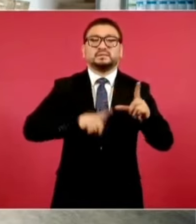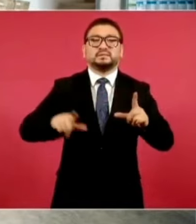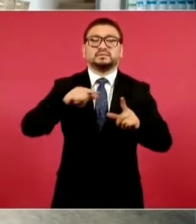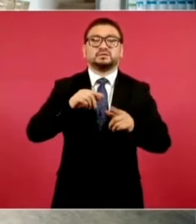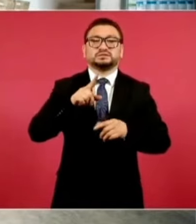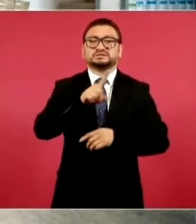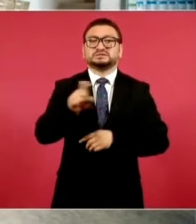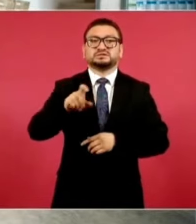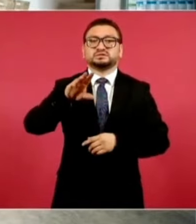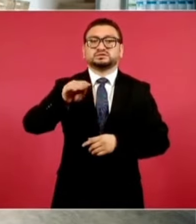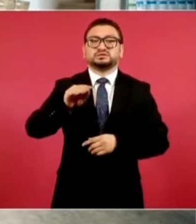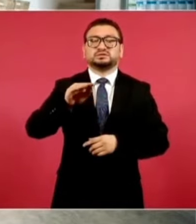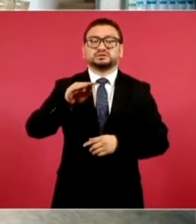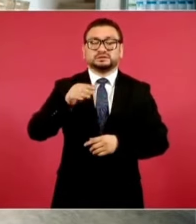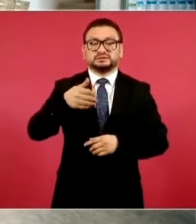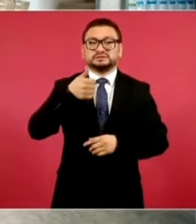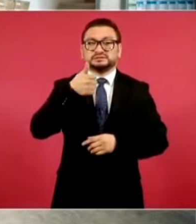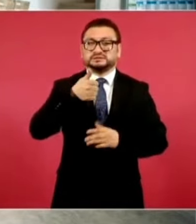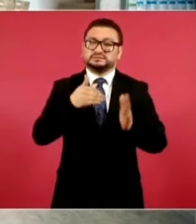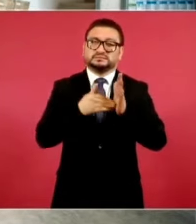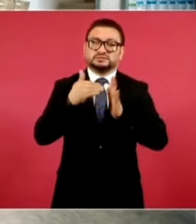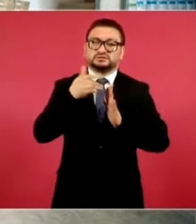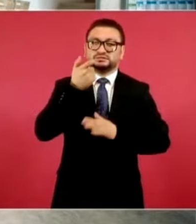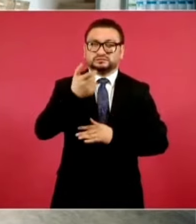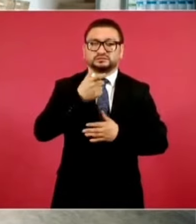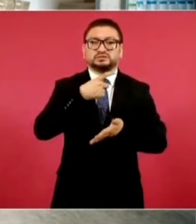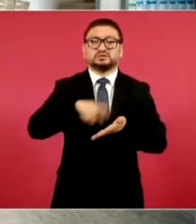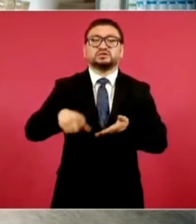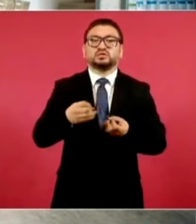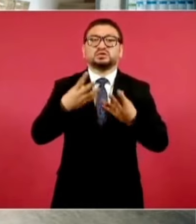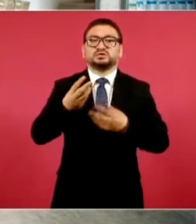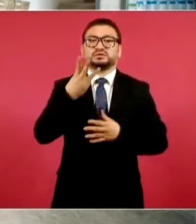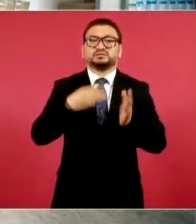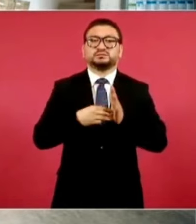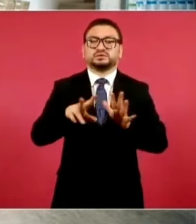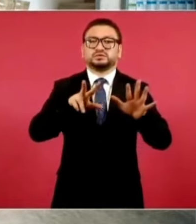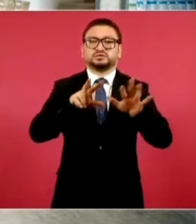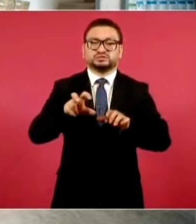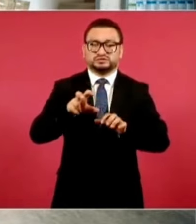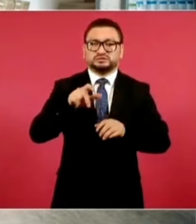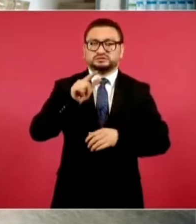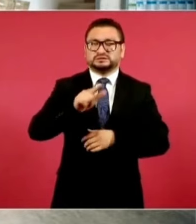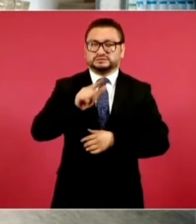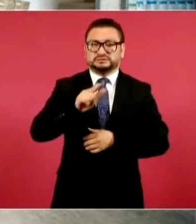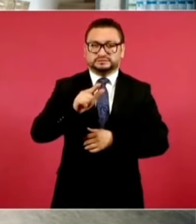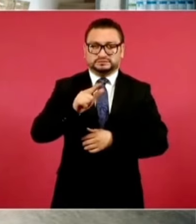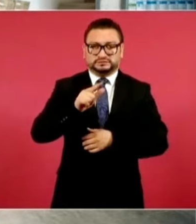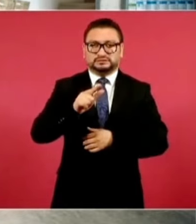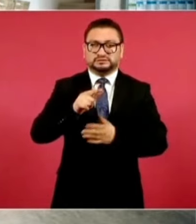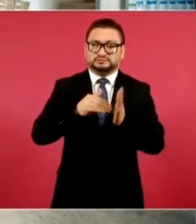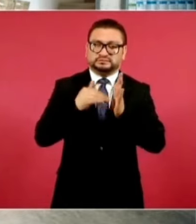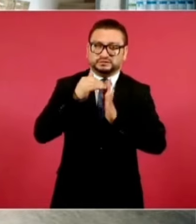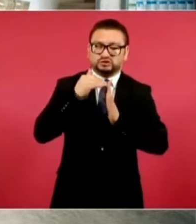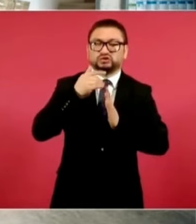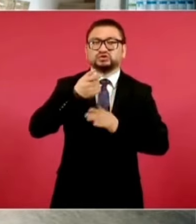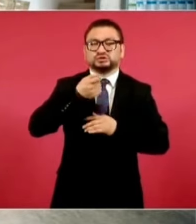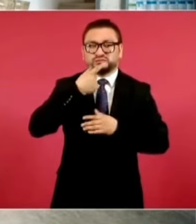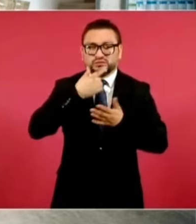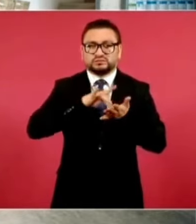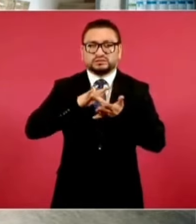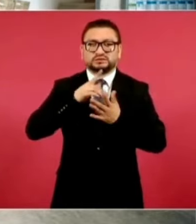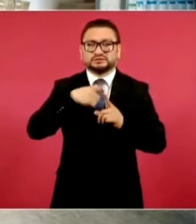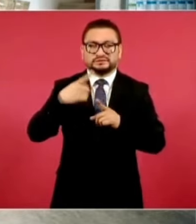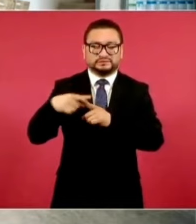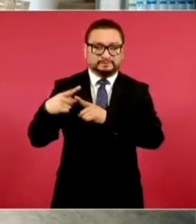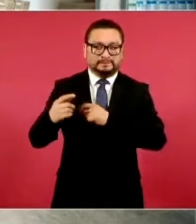total de 196 millones de pesos para adquirir tres mil 817 millones de piezas de